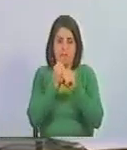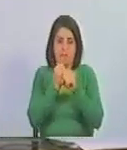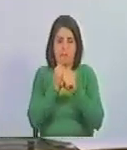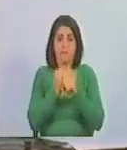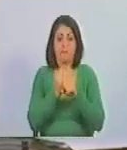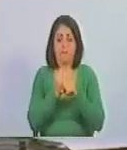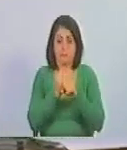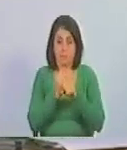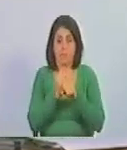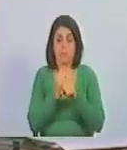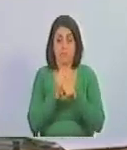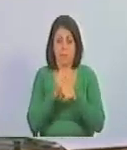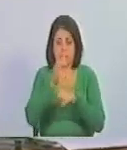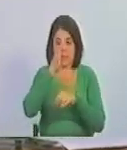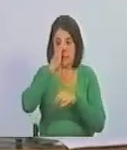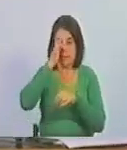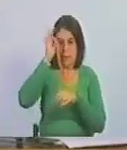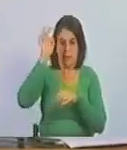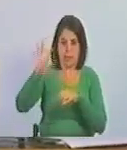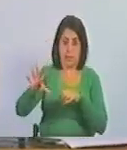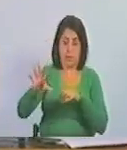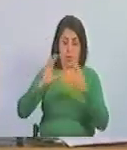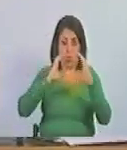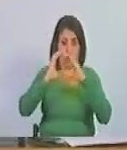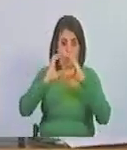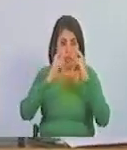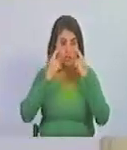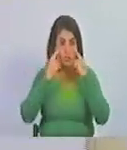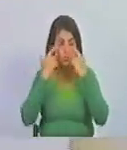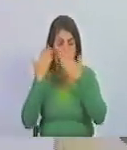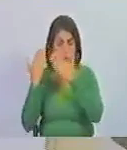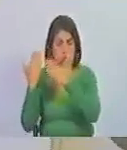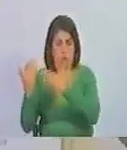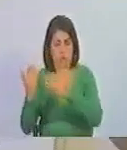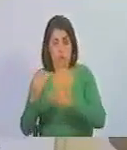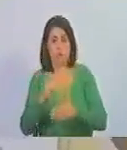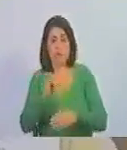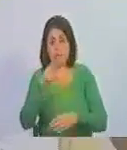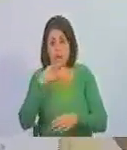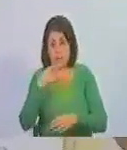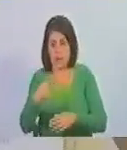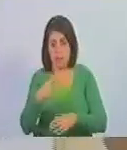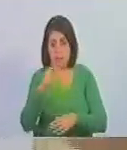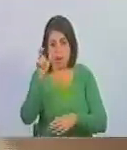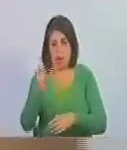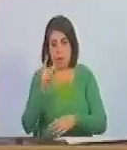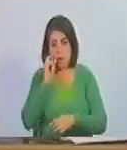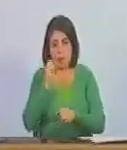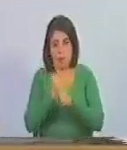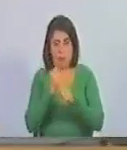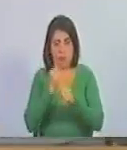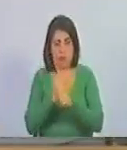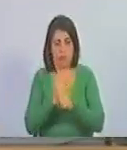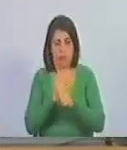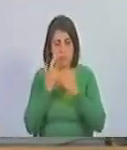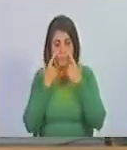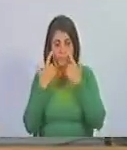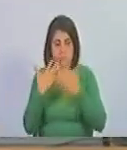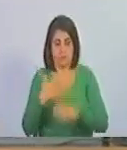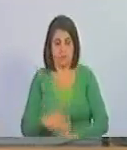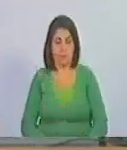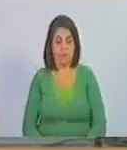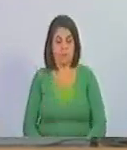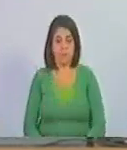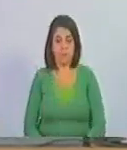asqueado nos envía la comunicación que Jordá les manda a los empleados a decir y a las empleadas